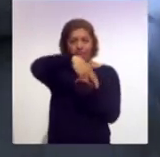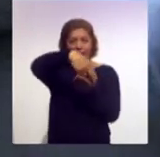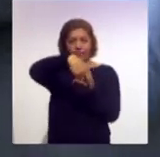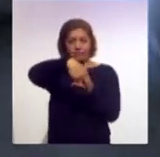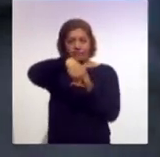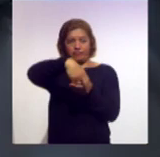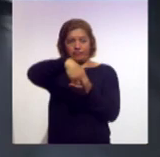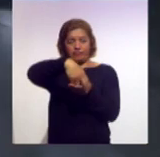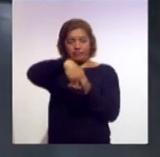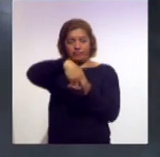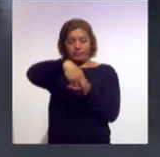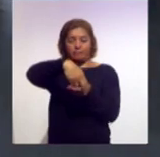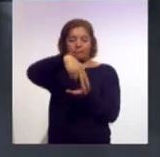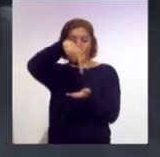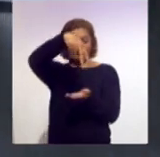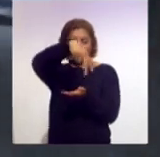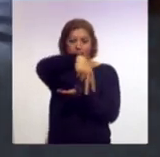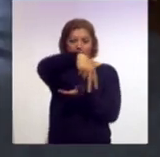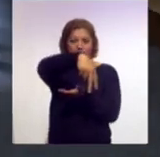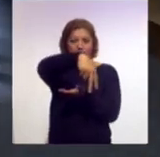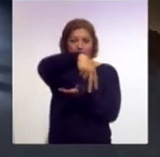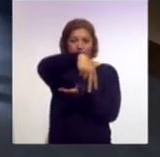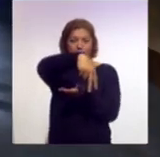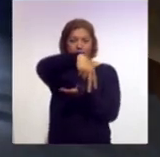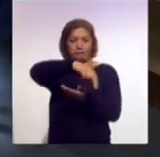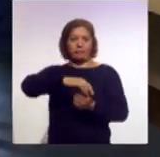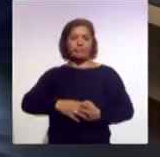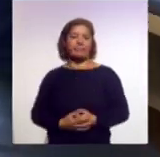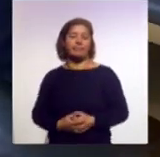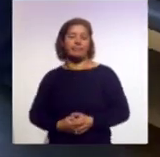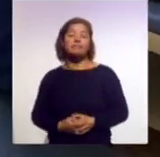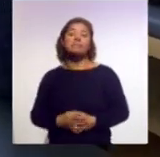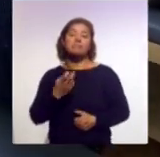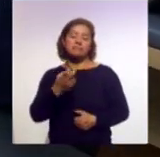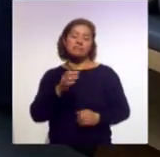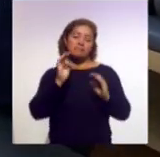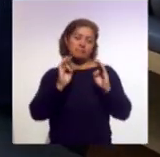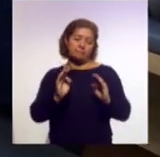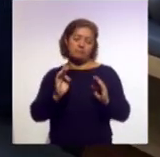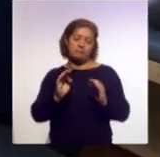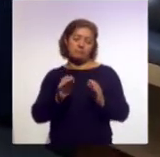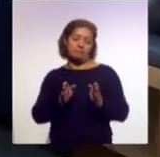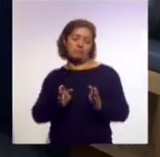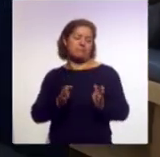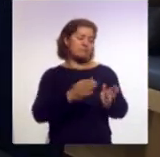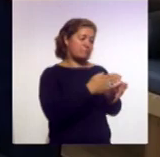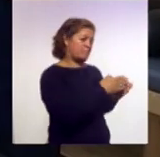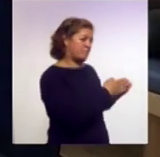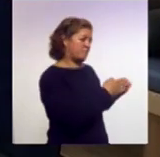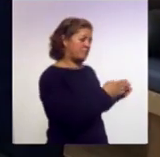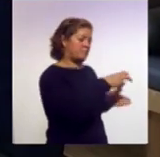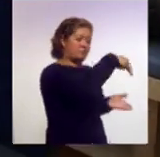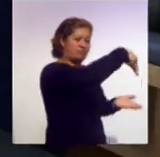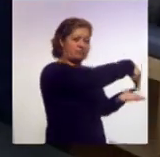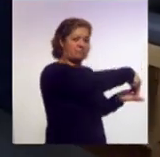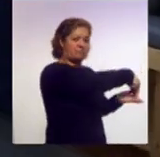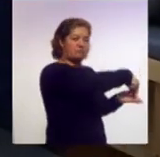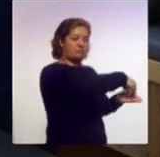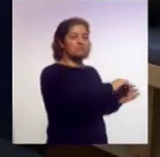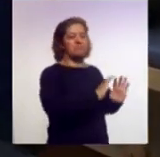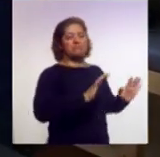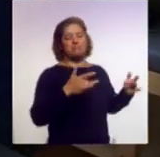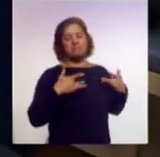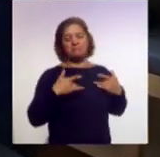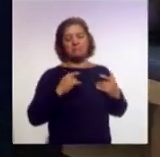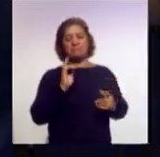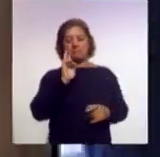y el antebrazo se incorpora uno entonces realmente te paras de lado y así no te lesionas ni cervicales ni